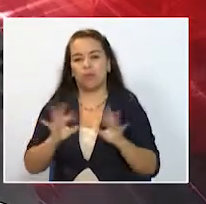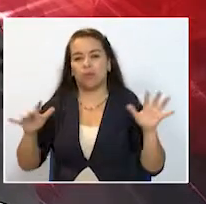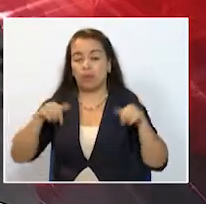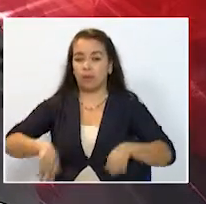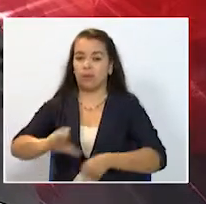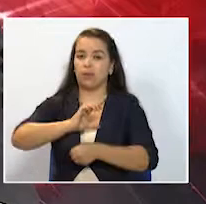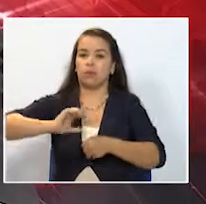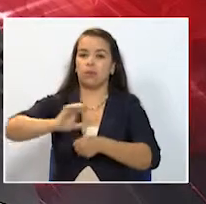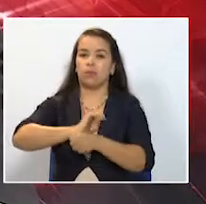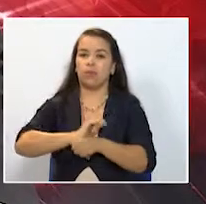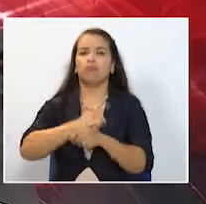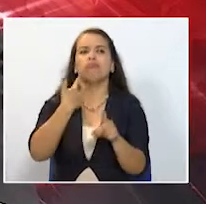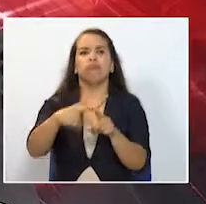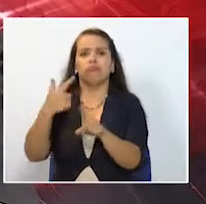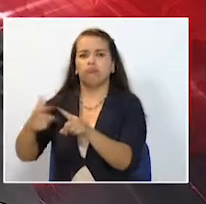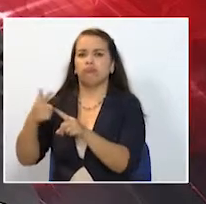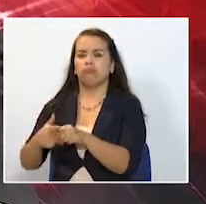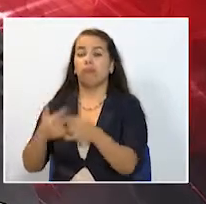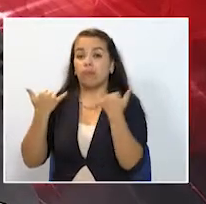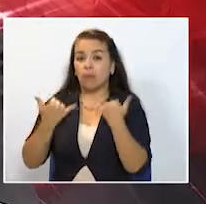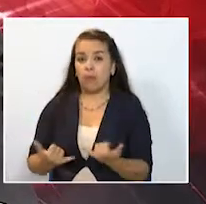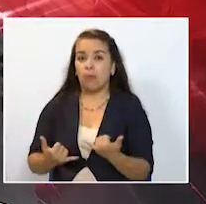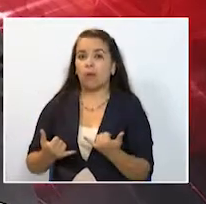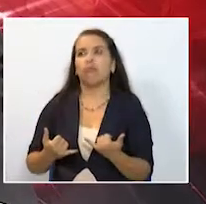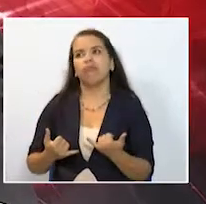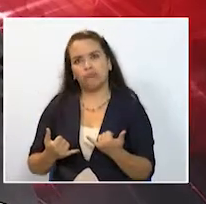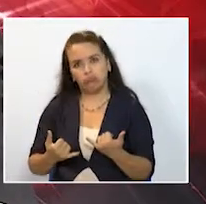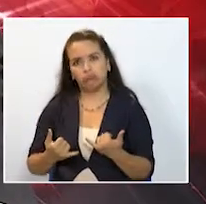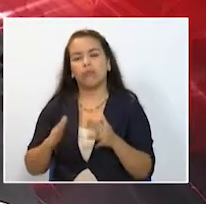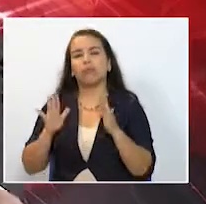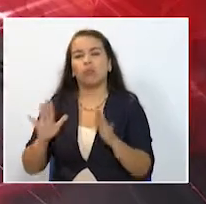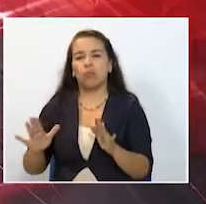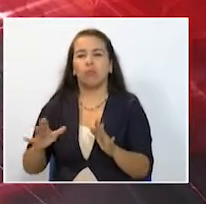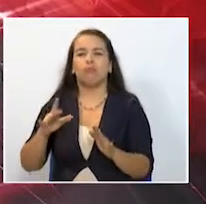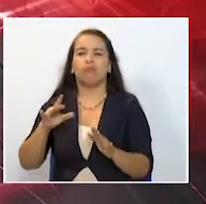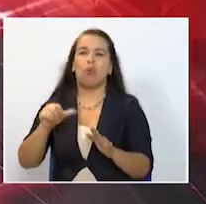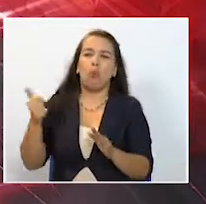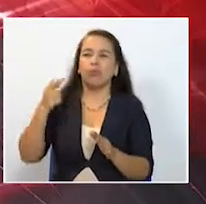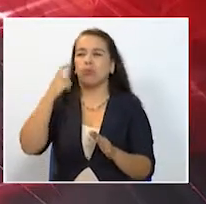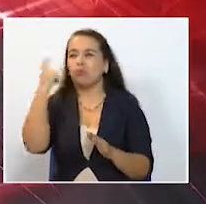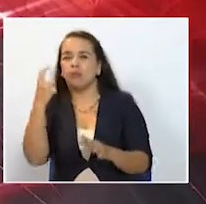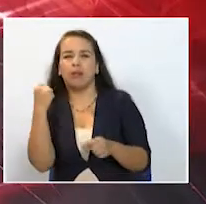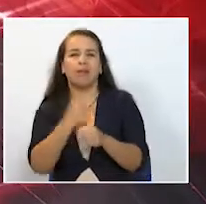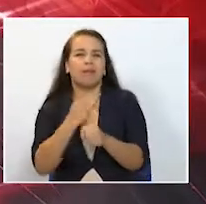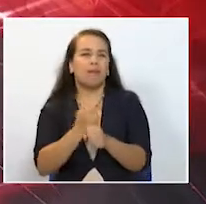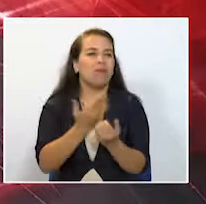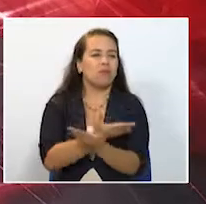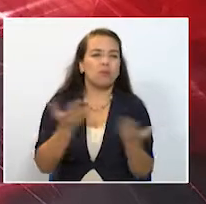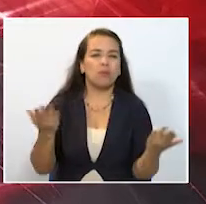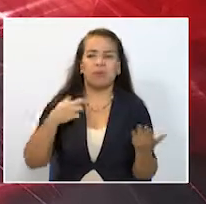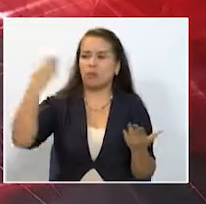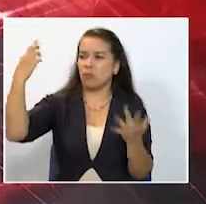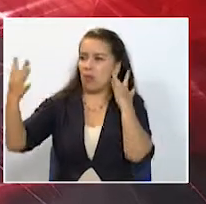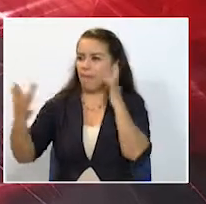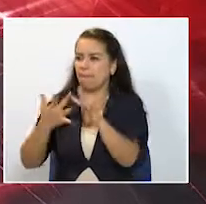ciudad muchos de ellos en la actualidad han tenido que recurrir a buscar otros trabajos que no tienen relación con su profesión todo con el fin de tener un